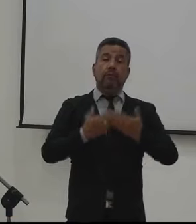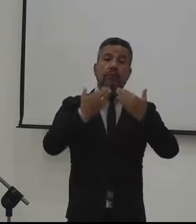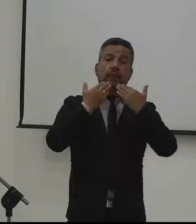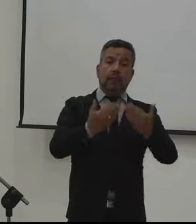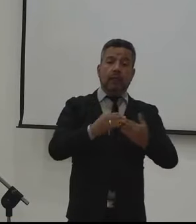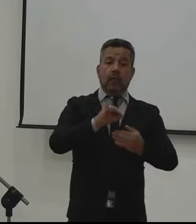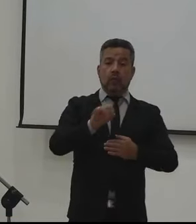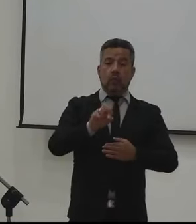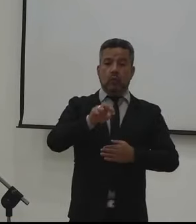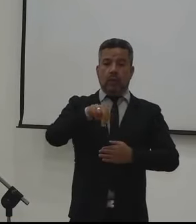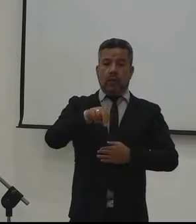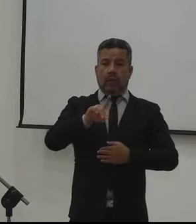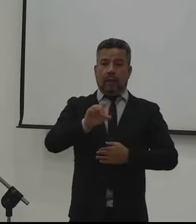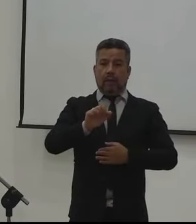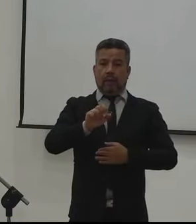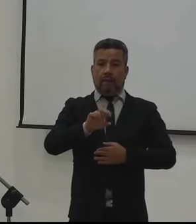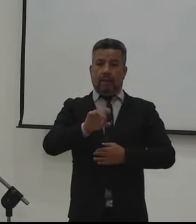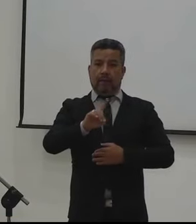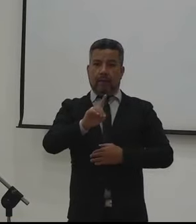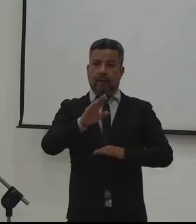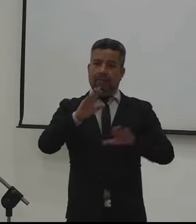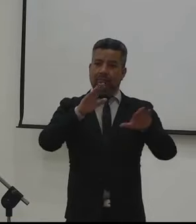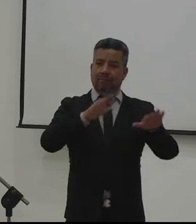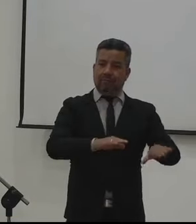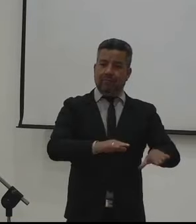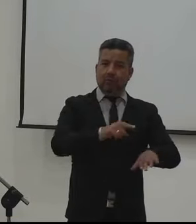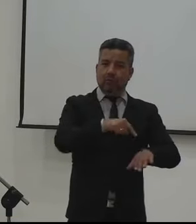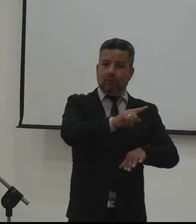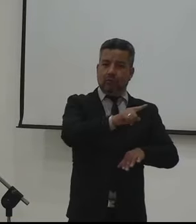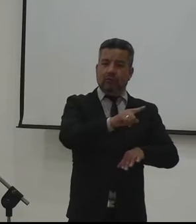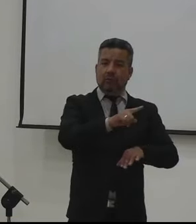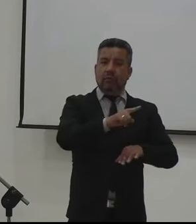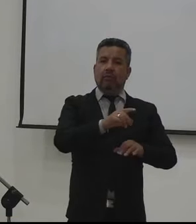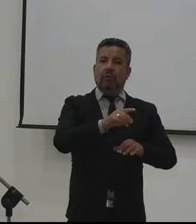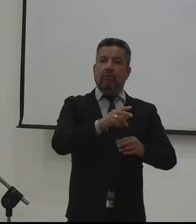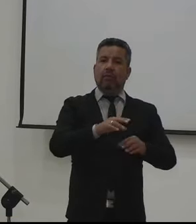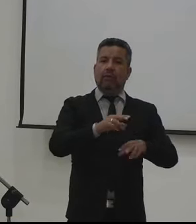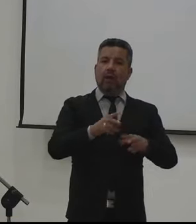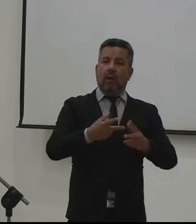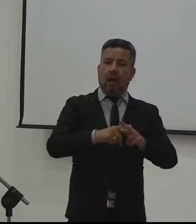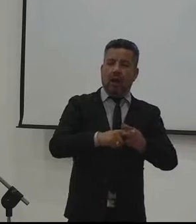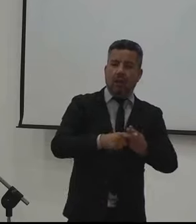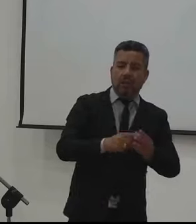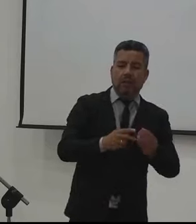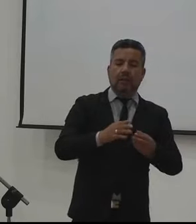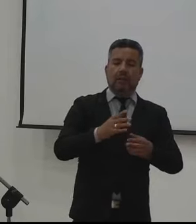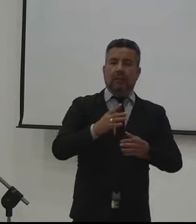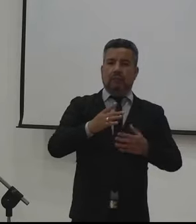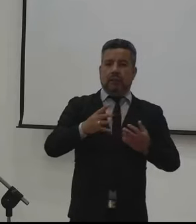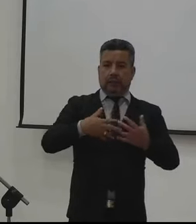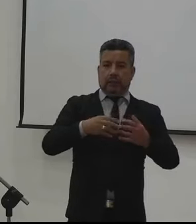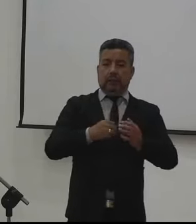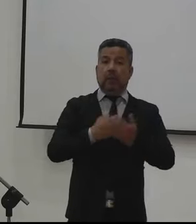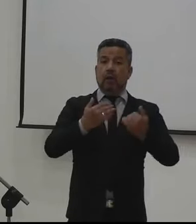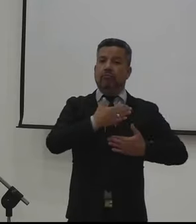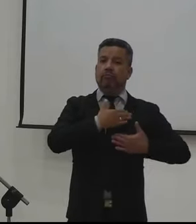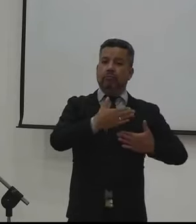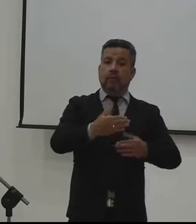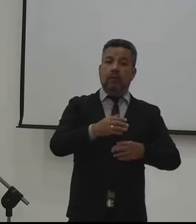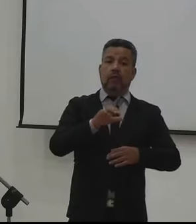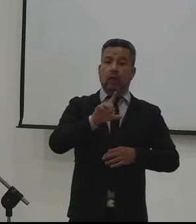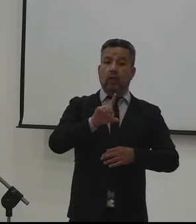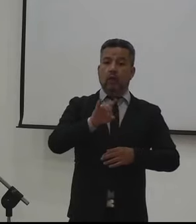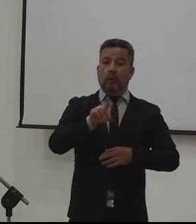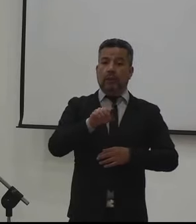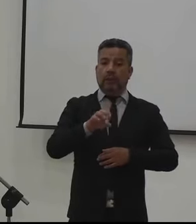muchas gracias a Juan David Cifuentes delegado de la dirección de recursos y herramientas del sistema saludamos en este momento